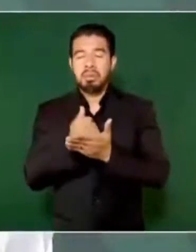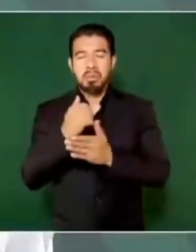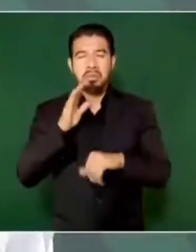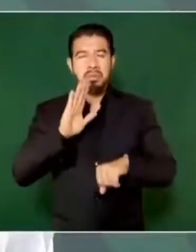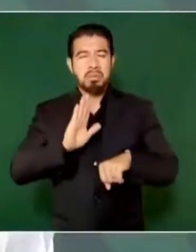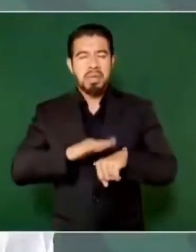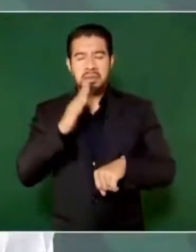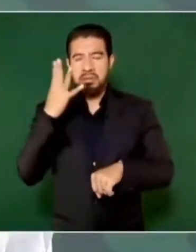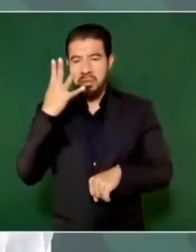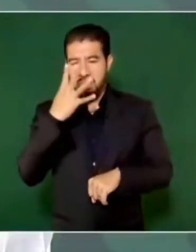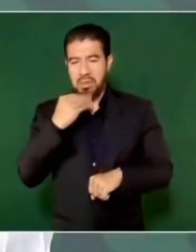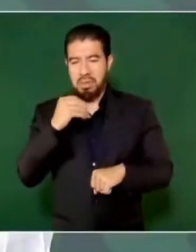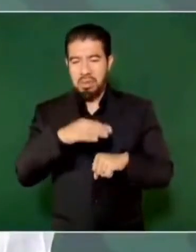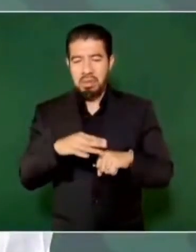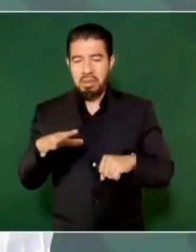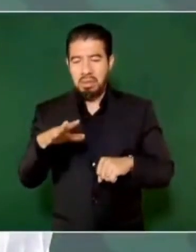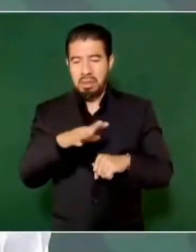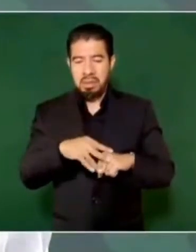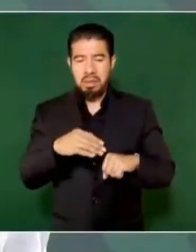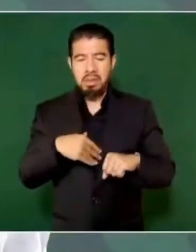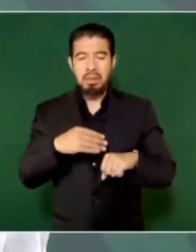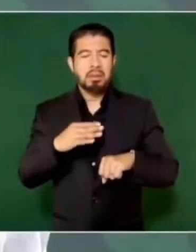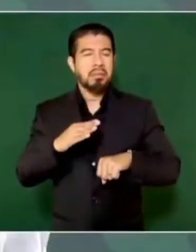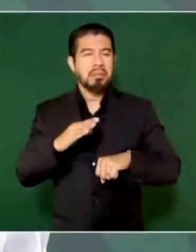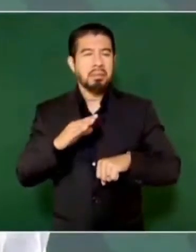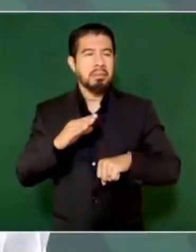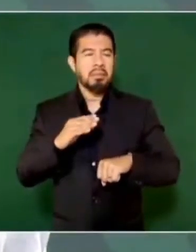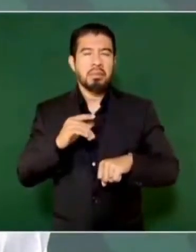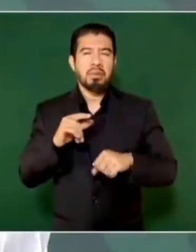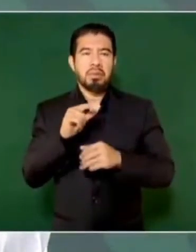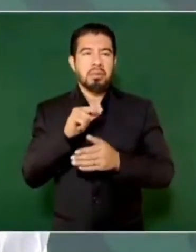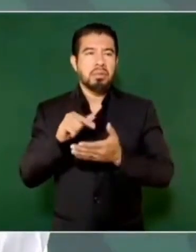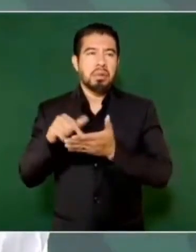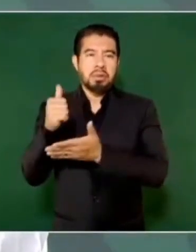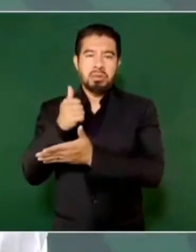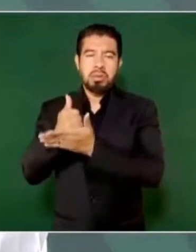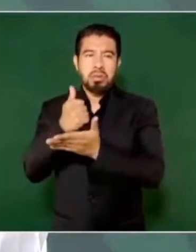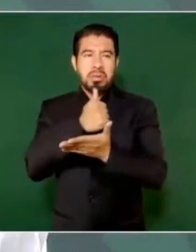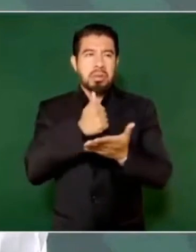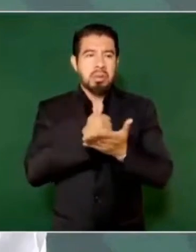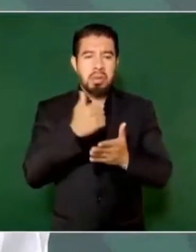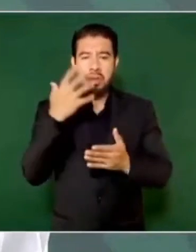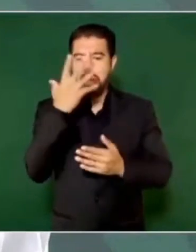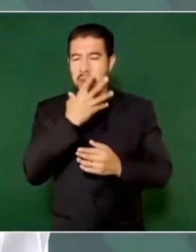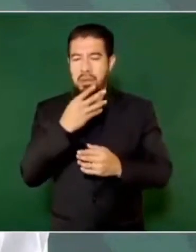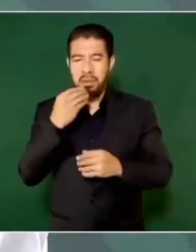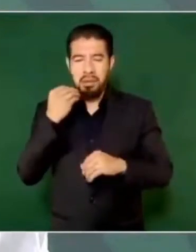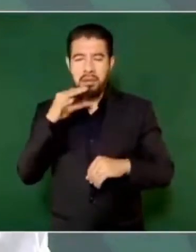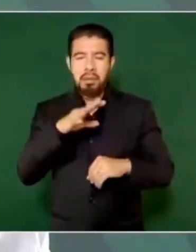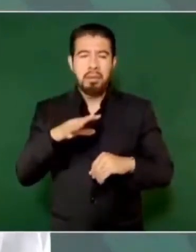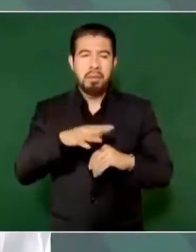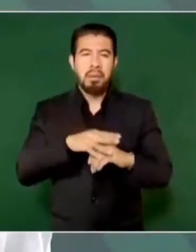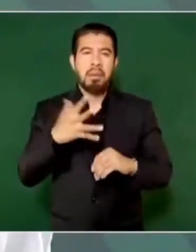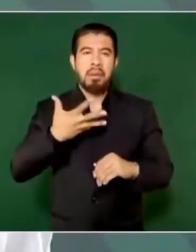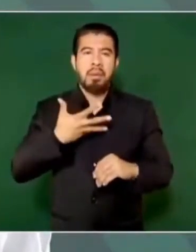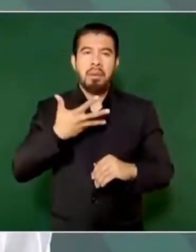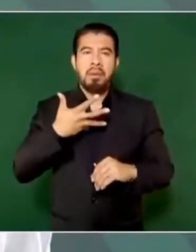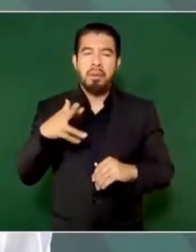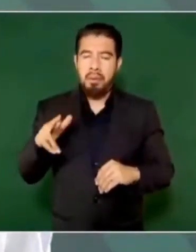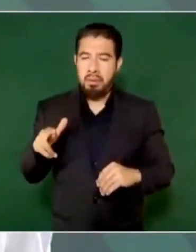o muchas de las ciudades más bellas del mundo son atravesadas por ríos.